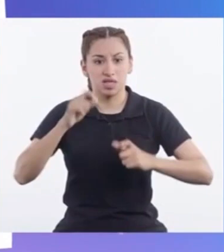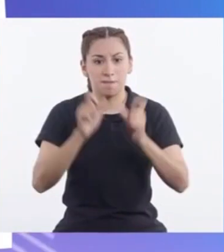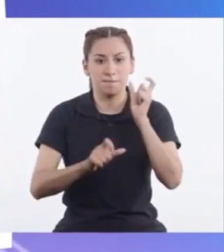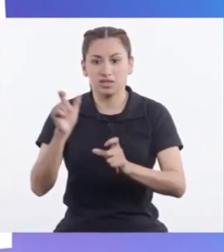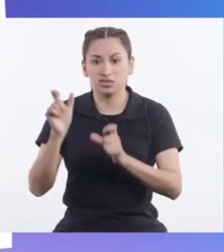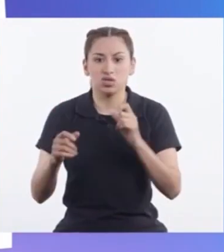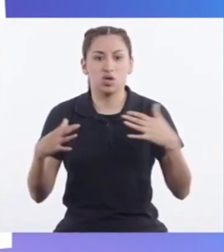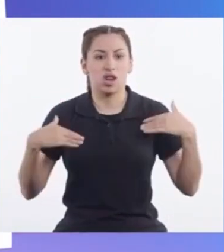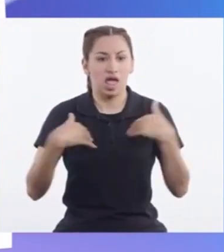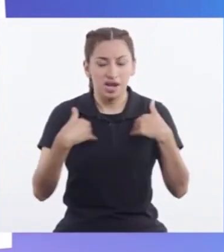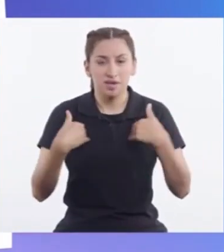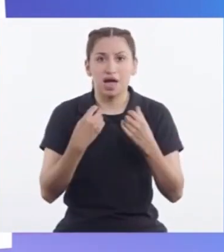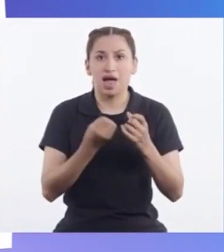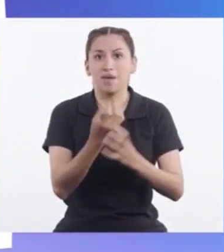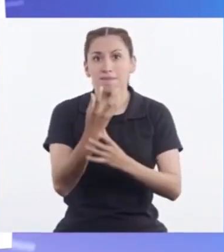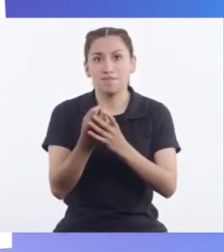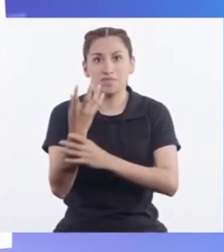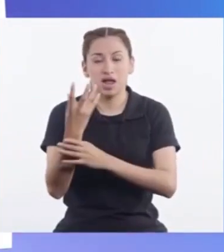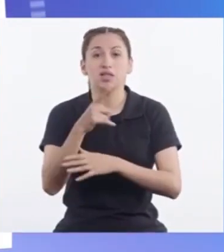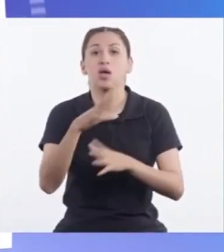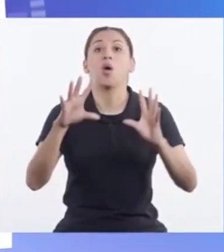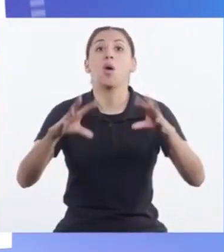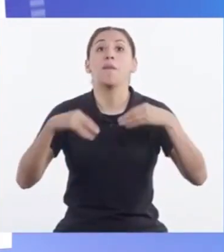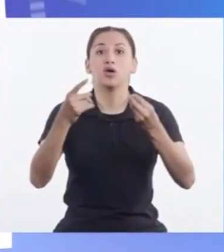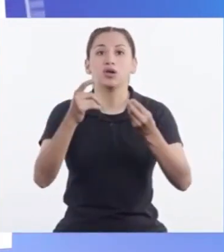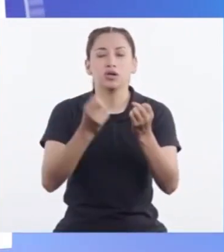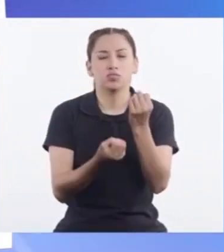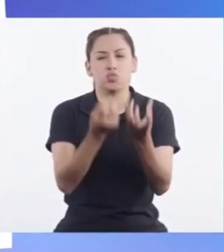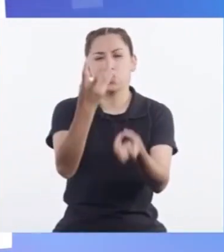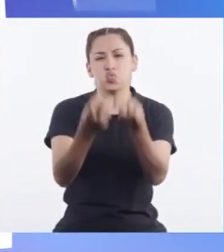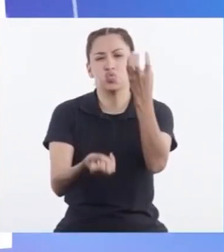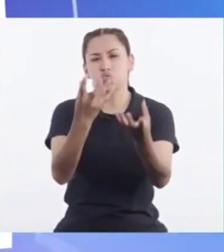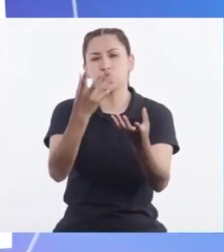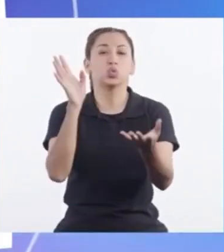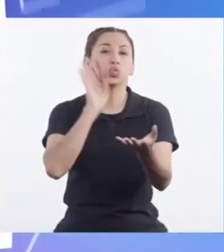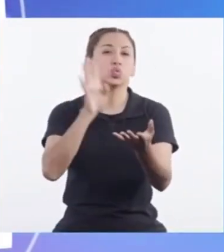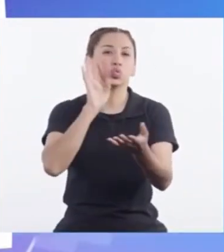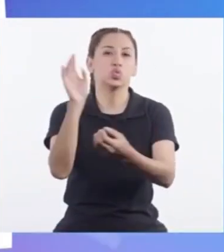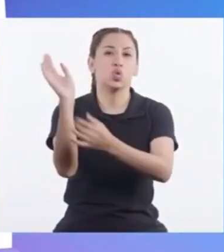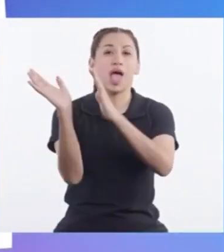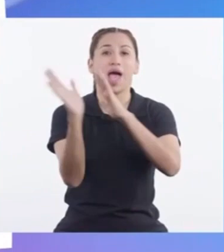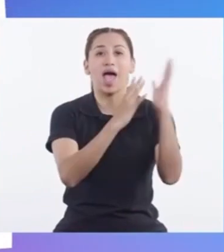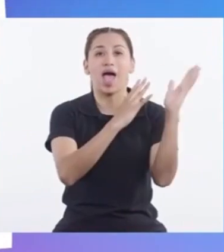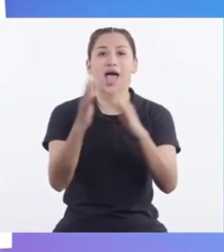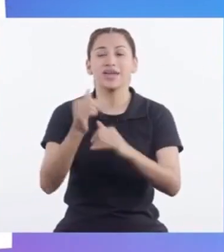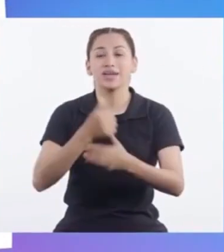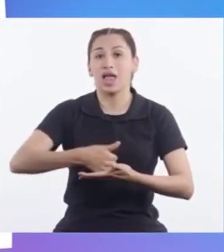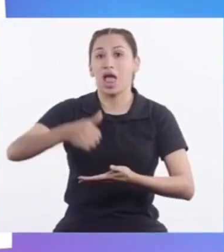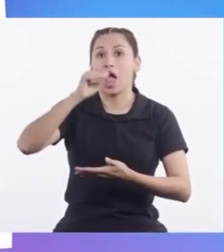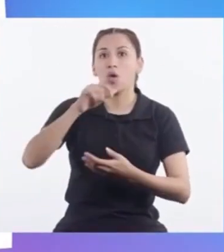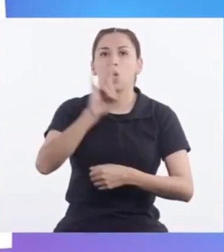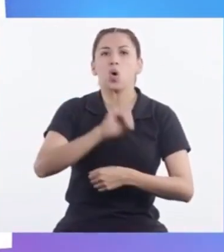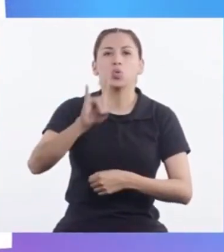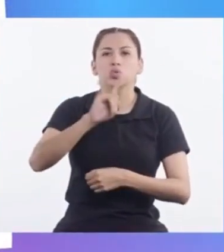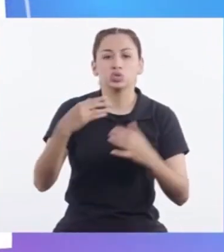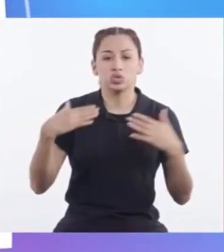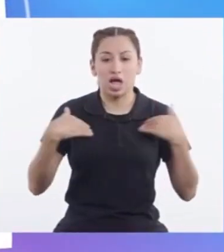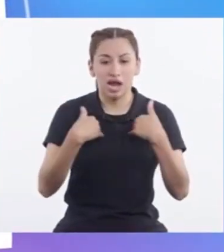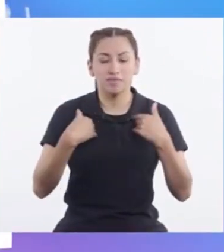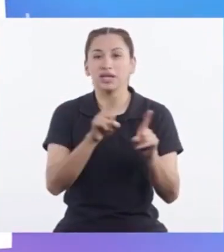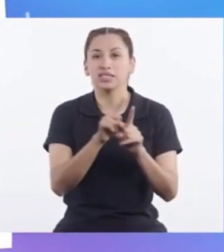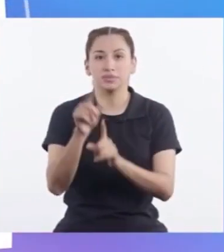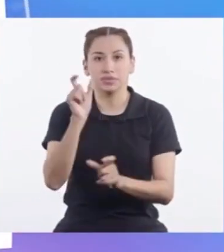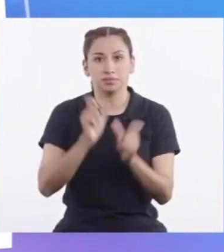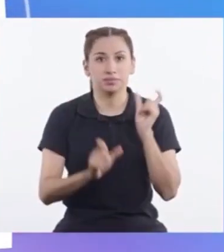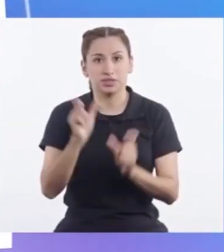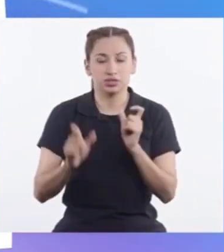los seres humanos Pues puede producir Incendios Que contaminan El aire Y agua Que utilizan Los animales Y